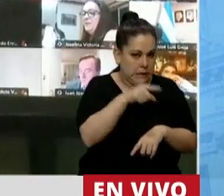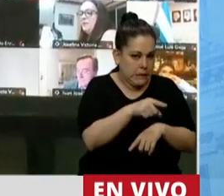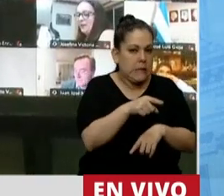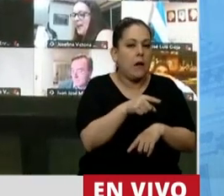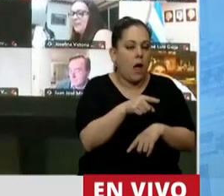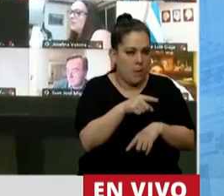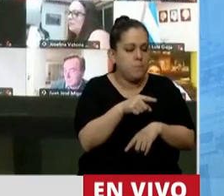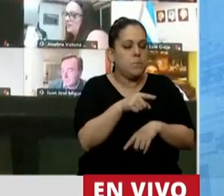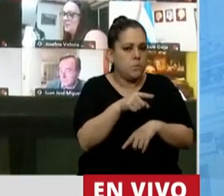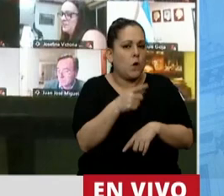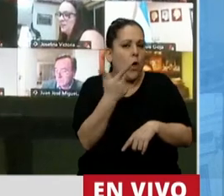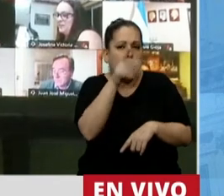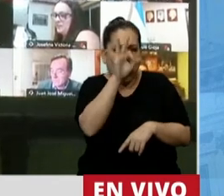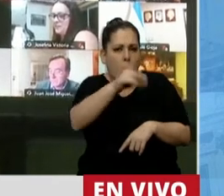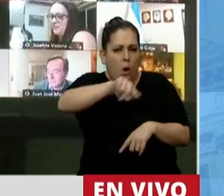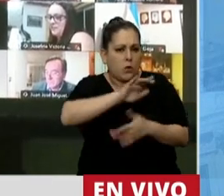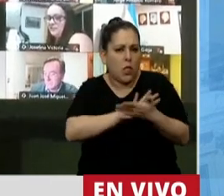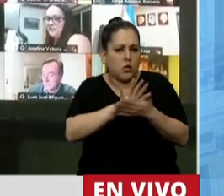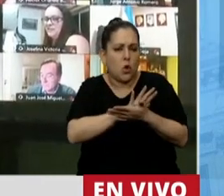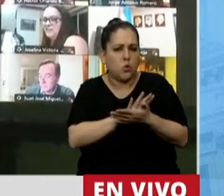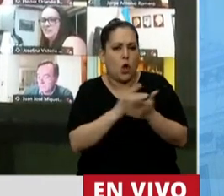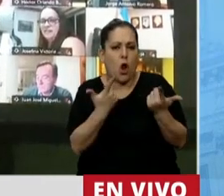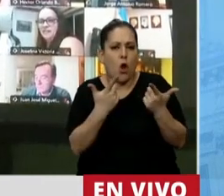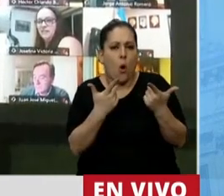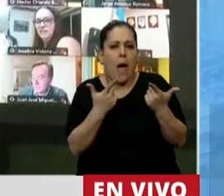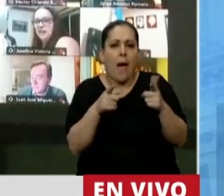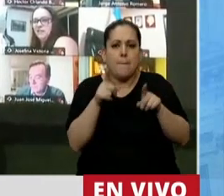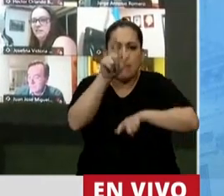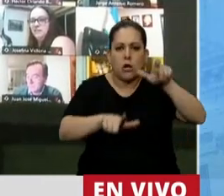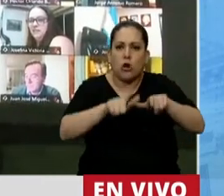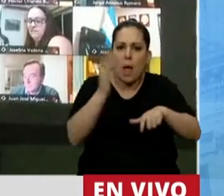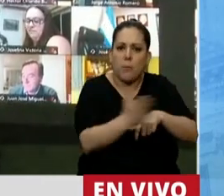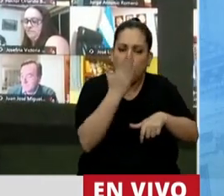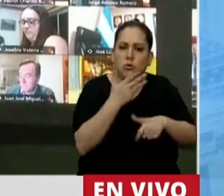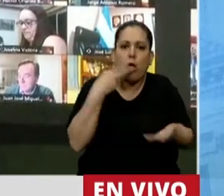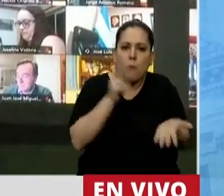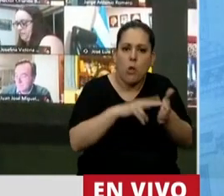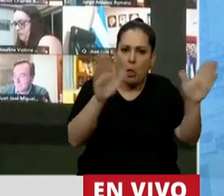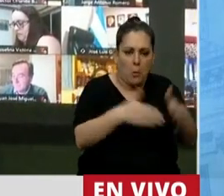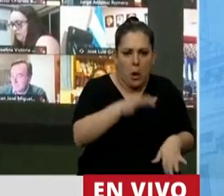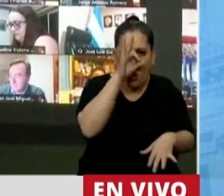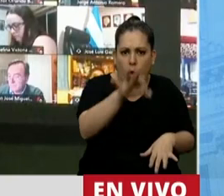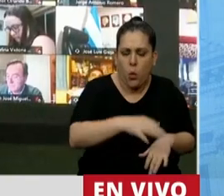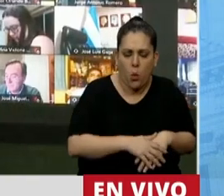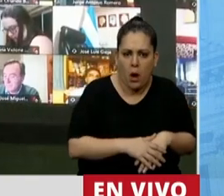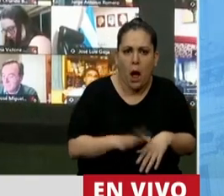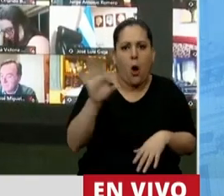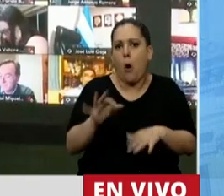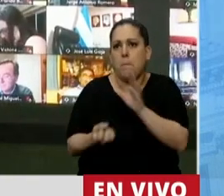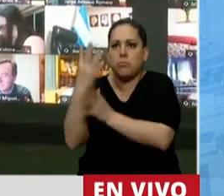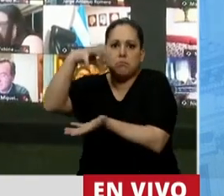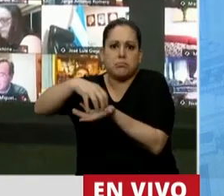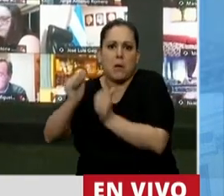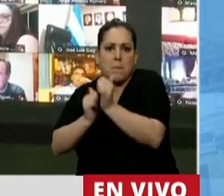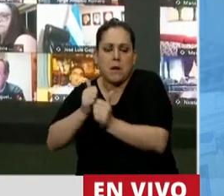Nunca tienen una solución para bajarle la presión a los que producen, al que intenta emprender, al que genera